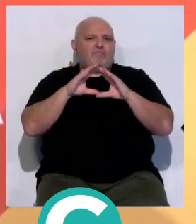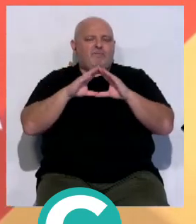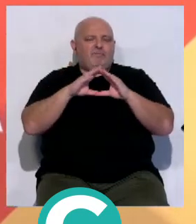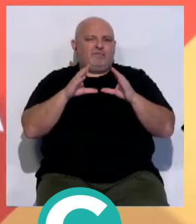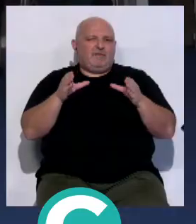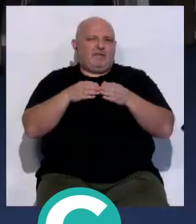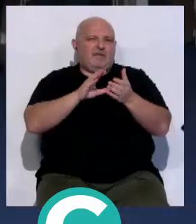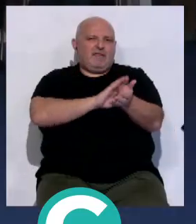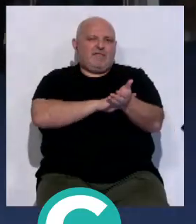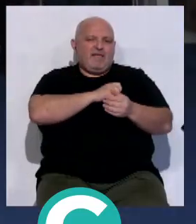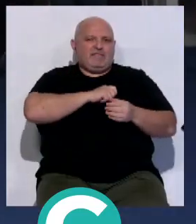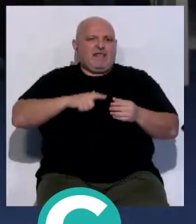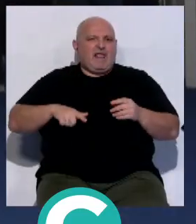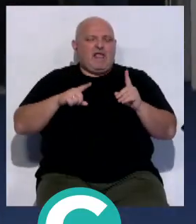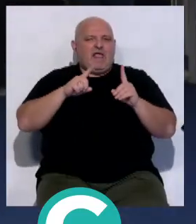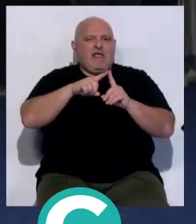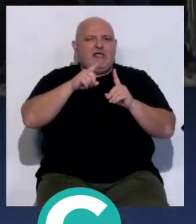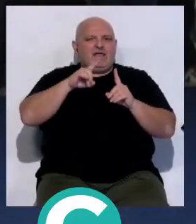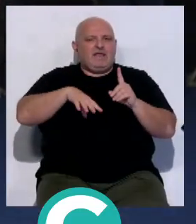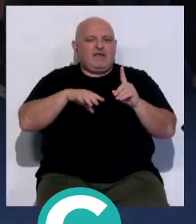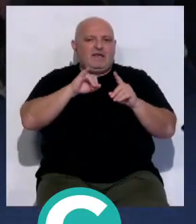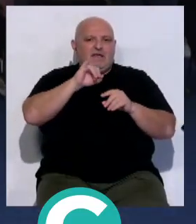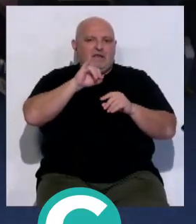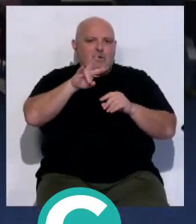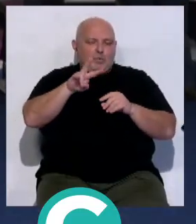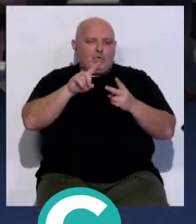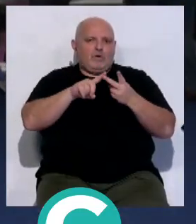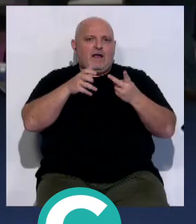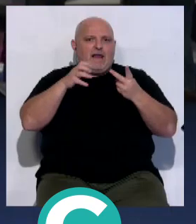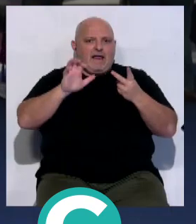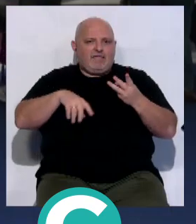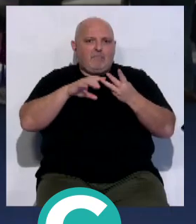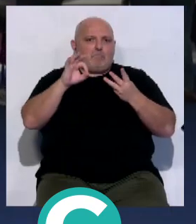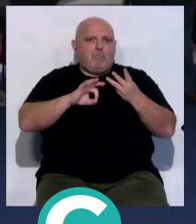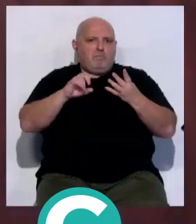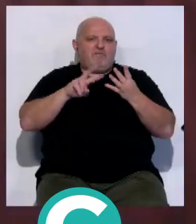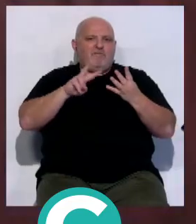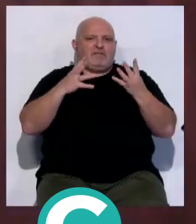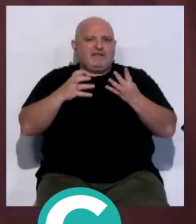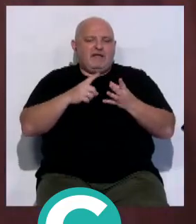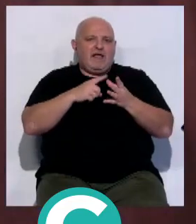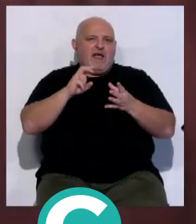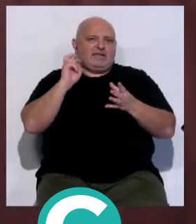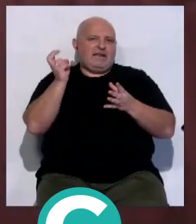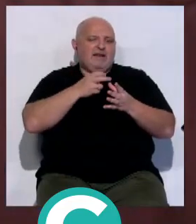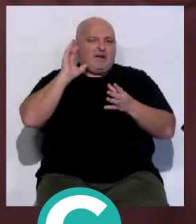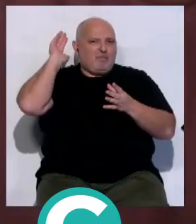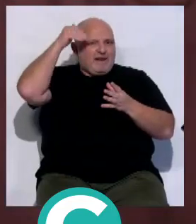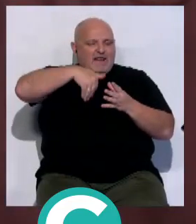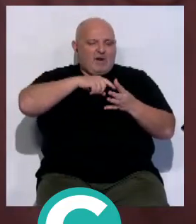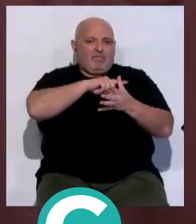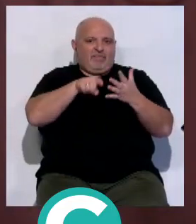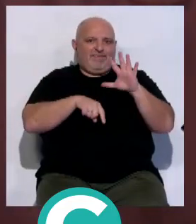confluencia de izquierda gaditana integrada por las formaciones de Izquierda Unida, Ganar Cádiz, Podemos, Verde Secu y Alternativa Republicana,